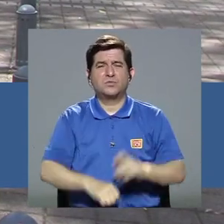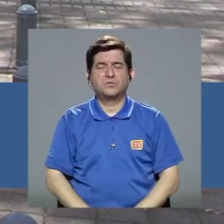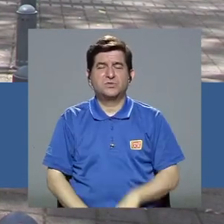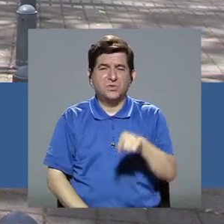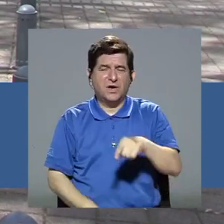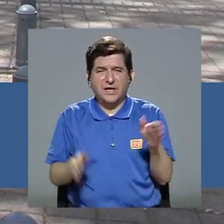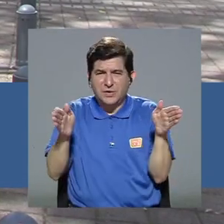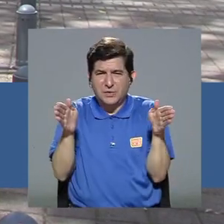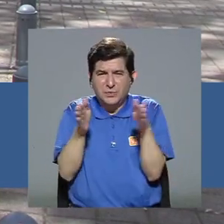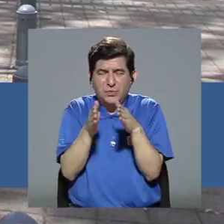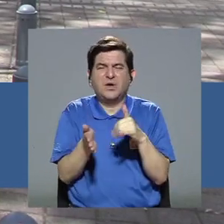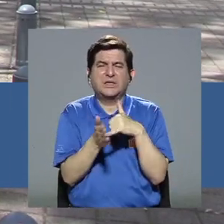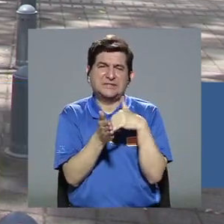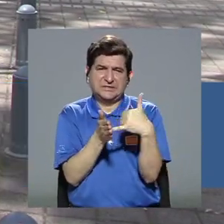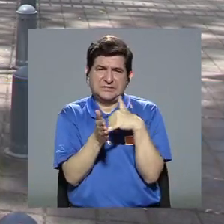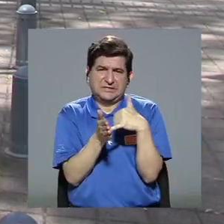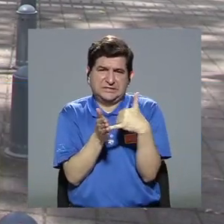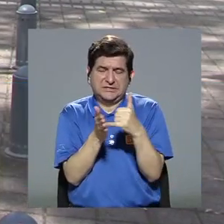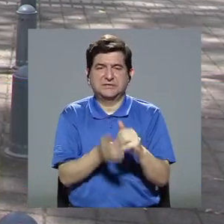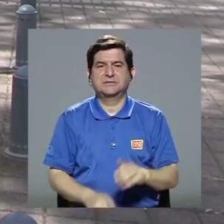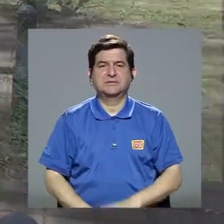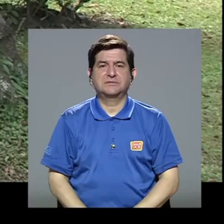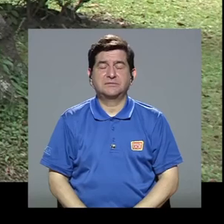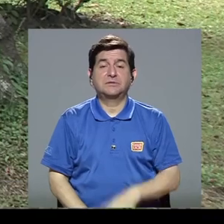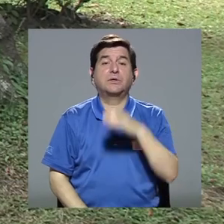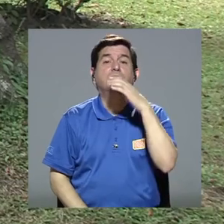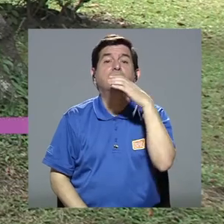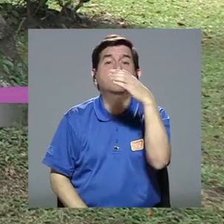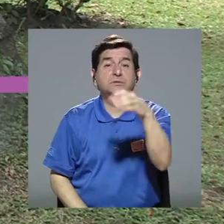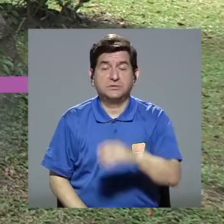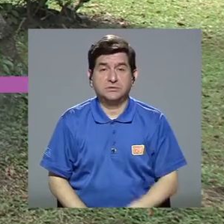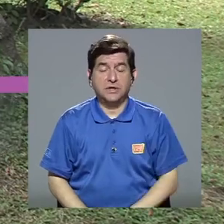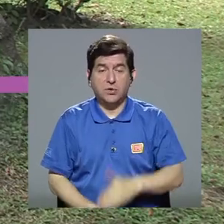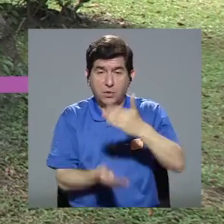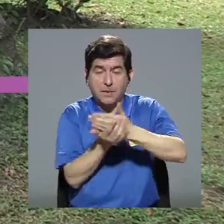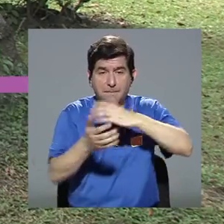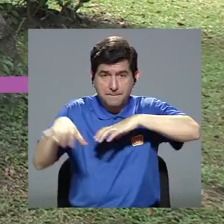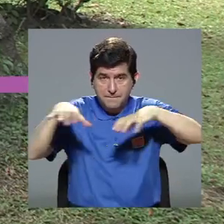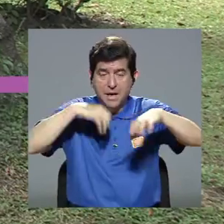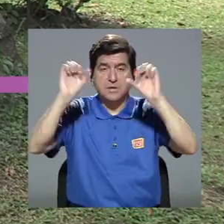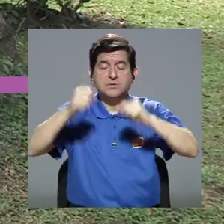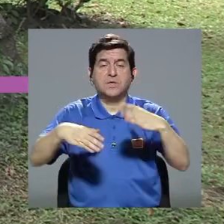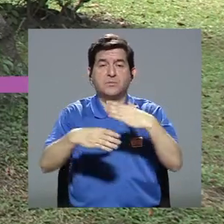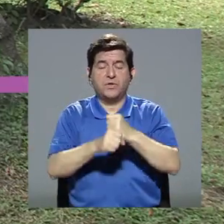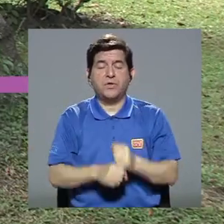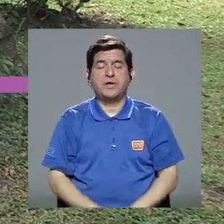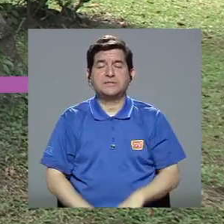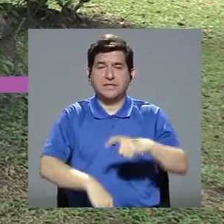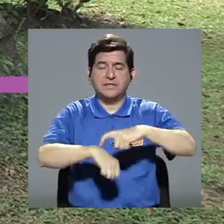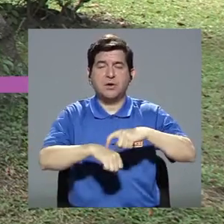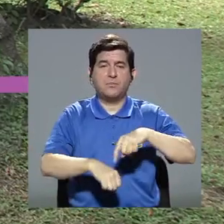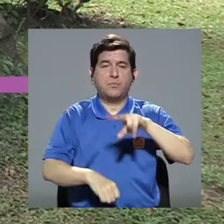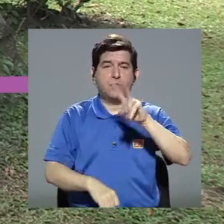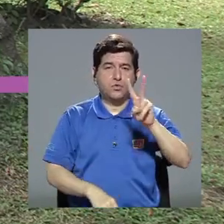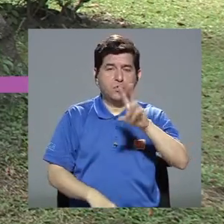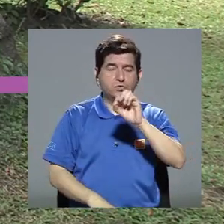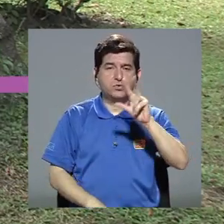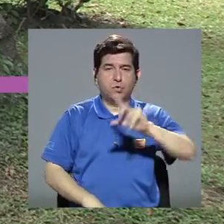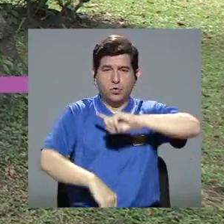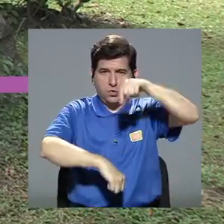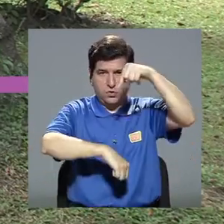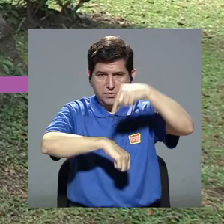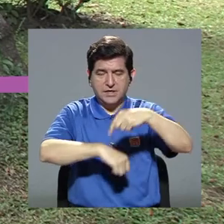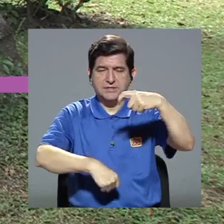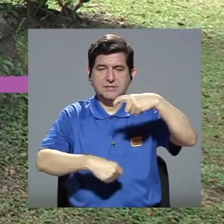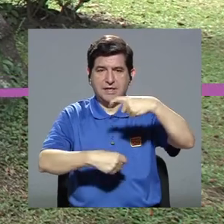tienden a cortarse y a debilitarse también, como recomendación estas pausas activas podemos realizarlas en lapsos de dos o